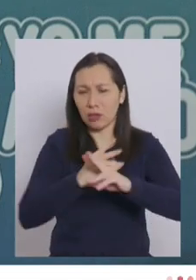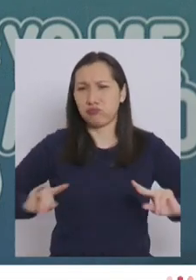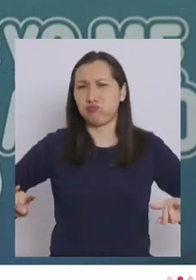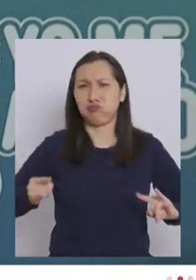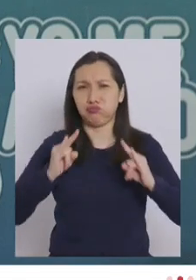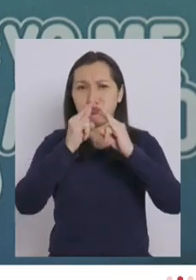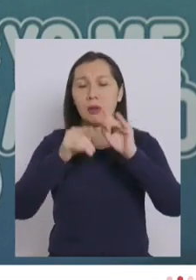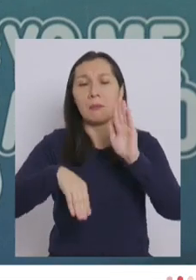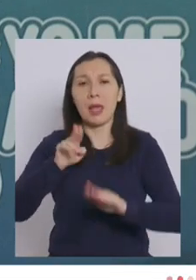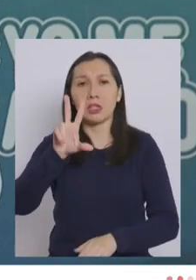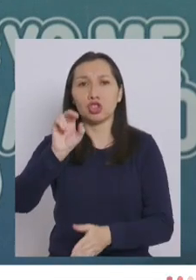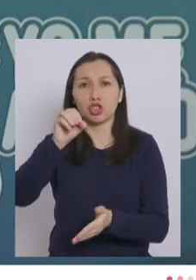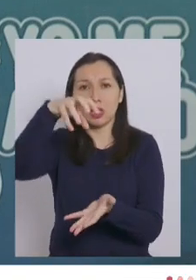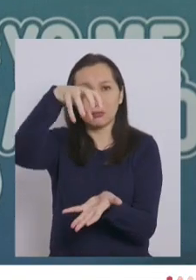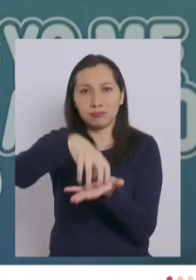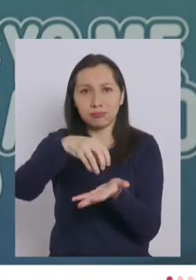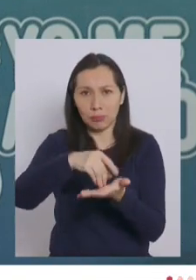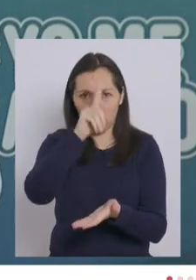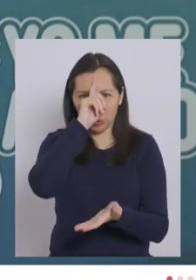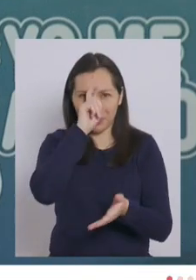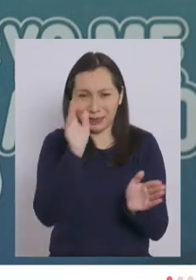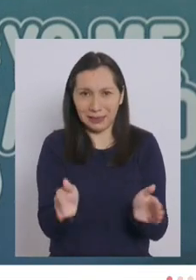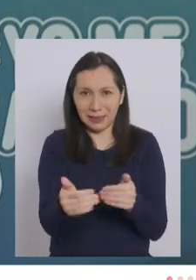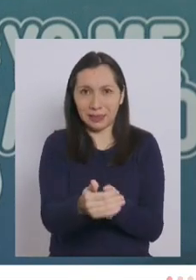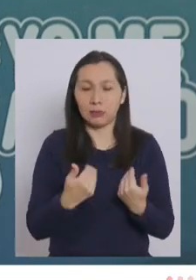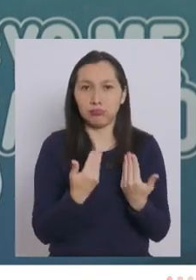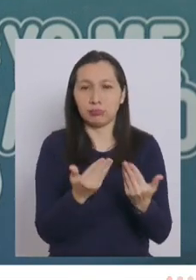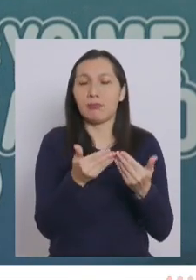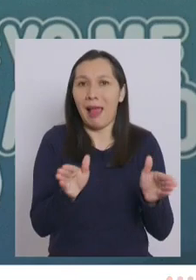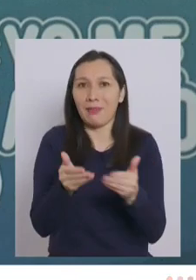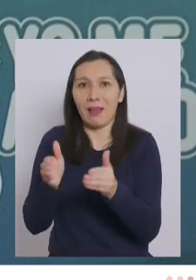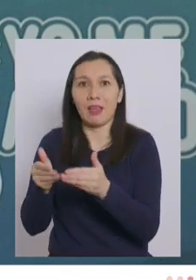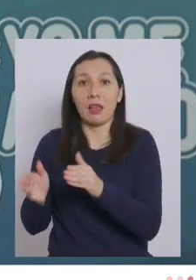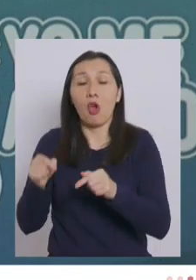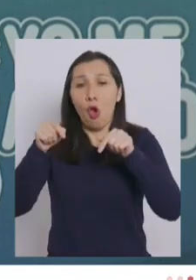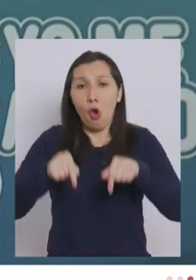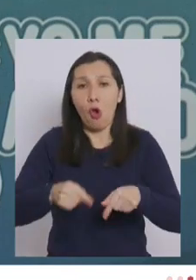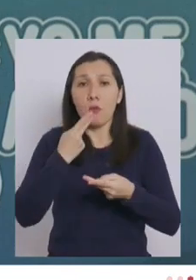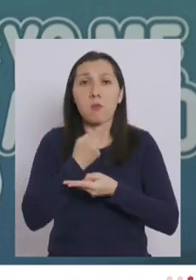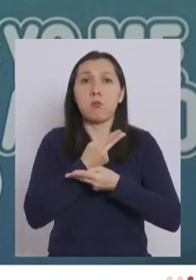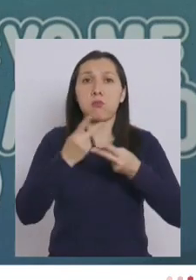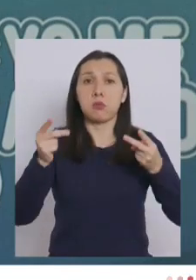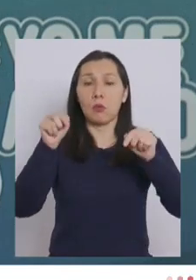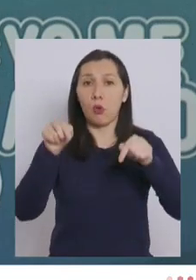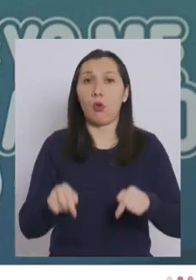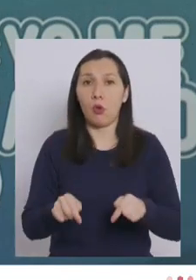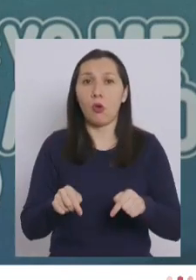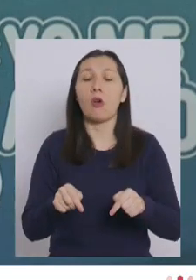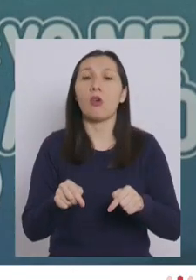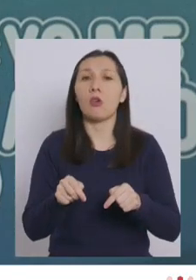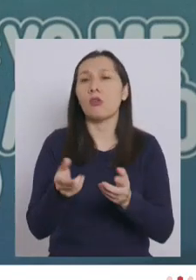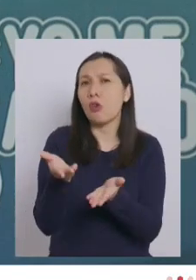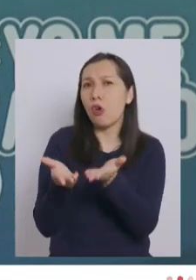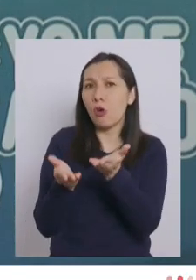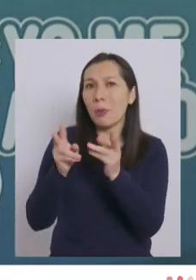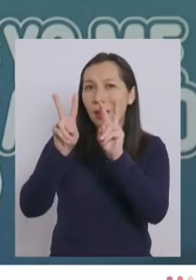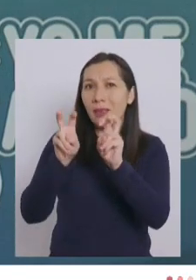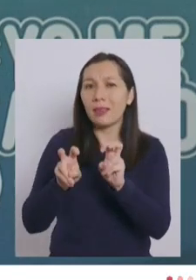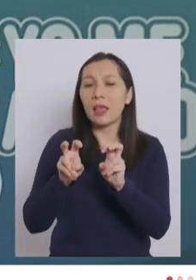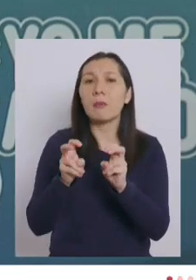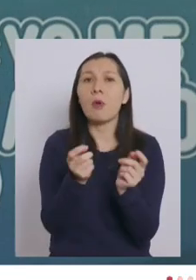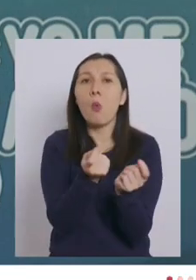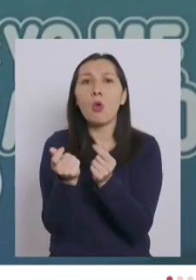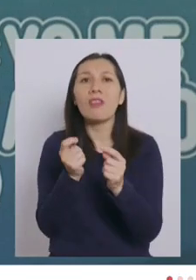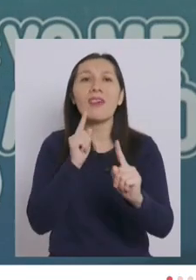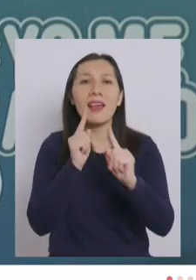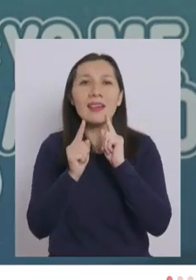de más de 80 centros de atención primaria. Hoy día mismo se anuncia el lanzamiento de un comparativo del valor